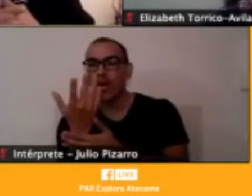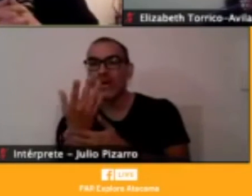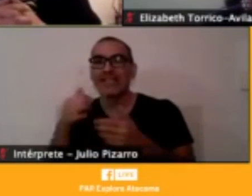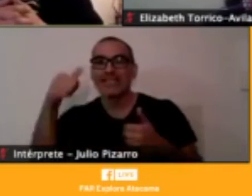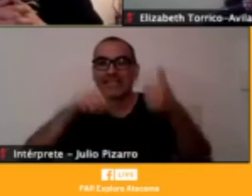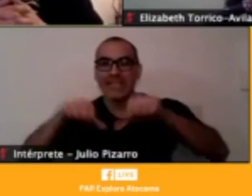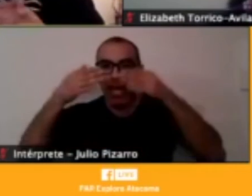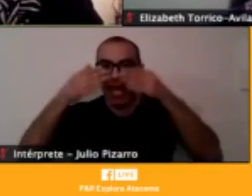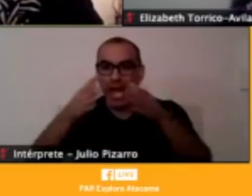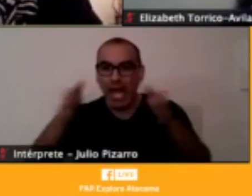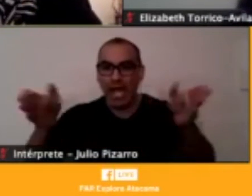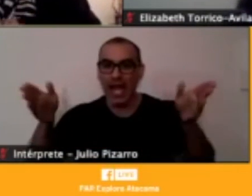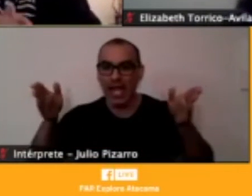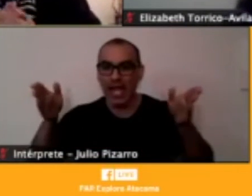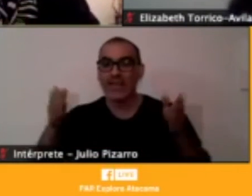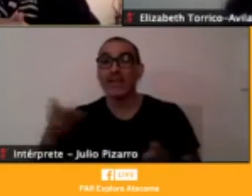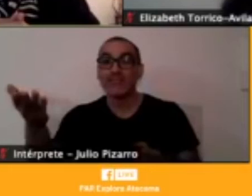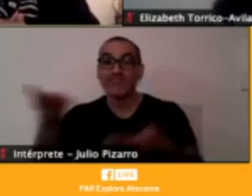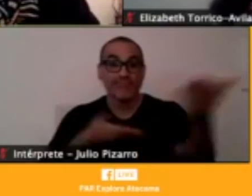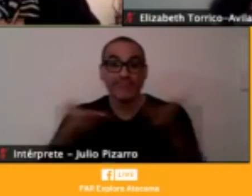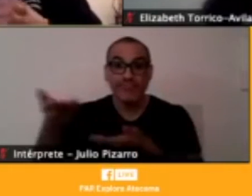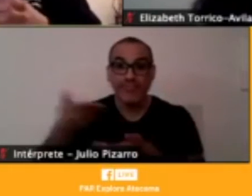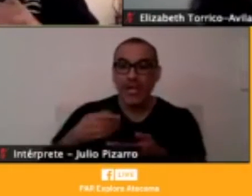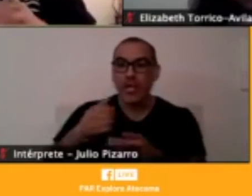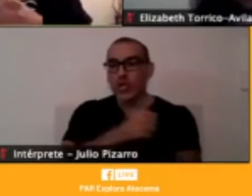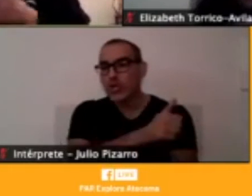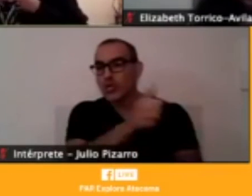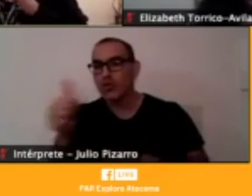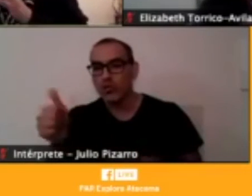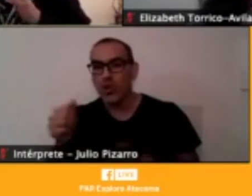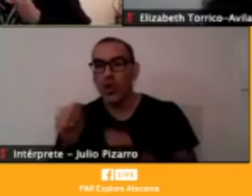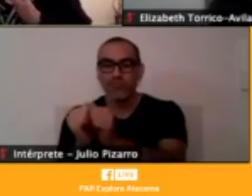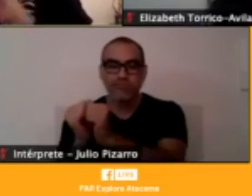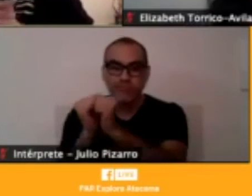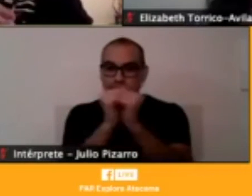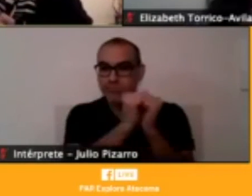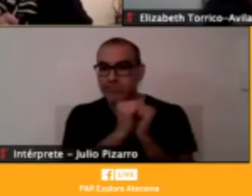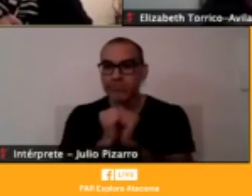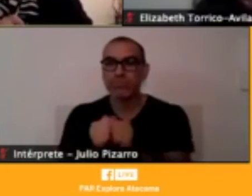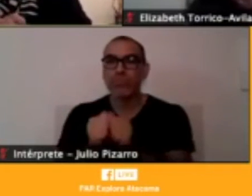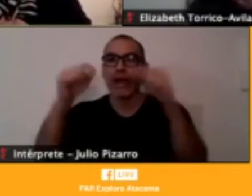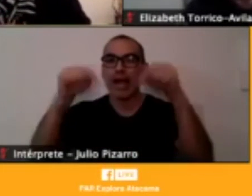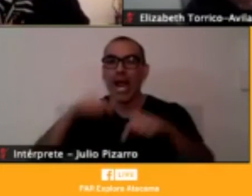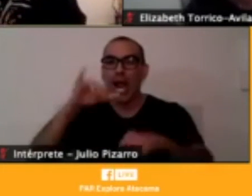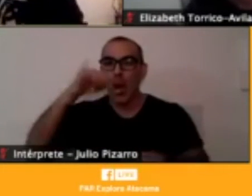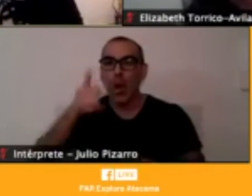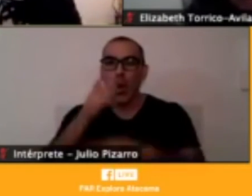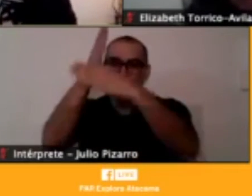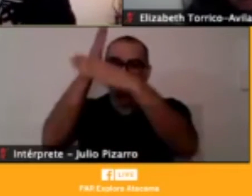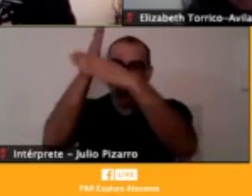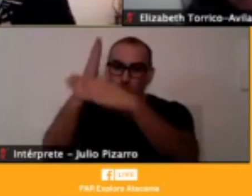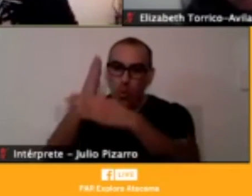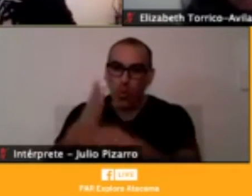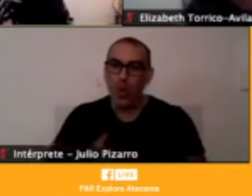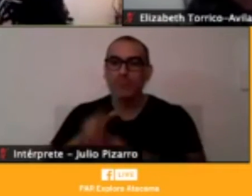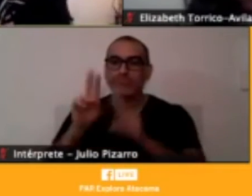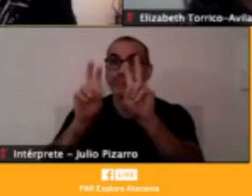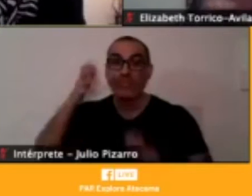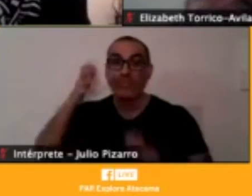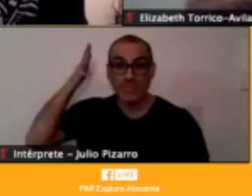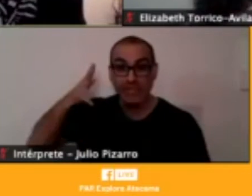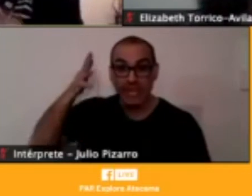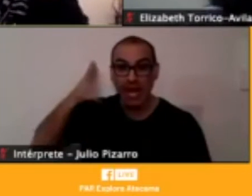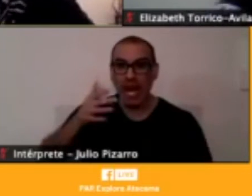bienvenida a todas y todos quienes nos acompañan. Todos los jueves estamos realizando estas charlas que parten a las 19